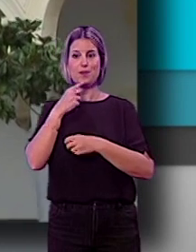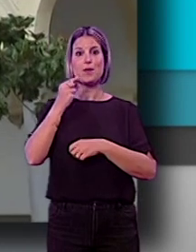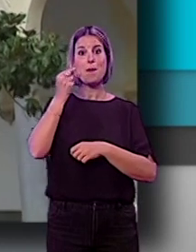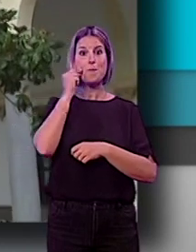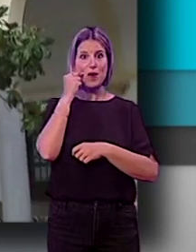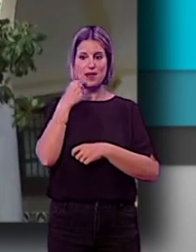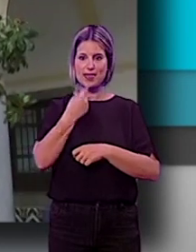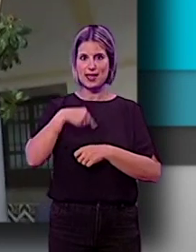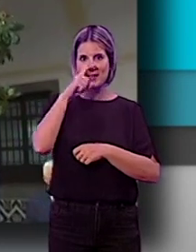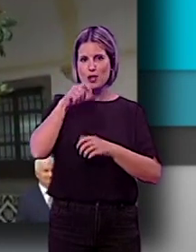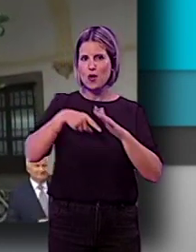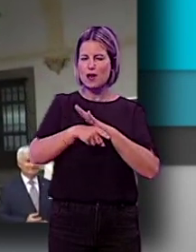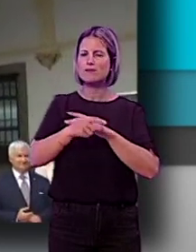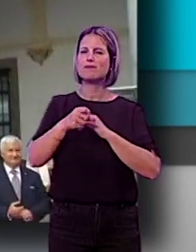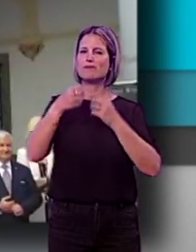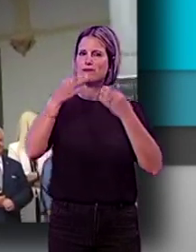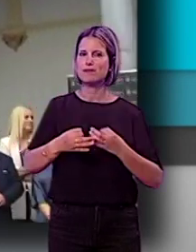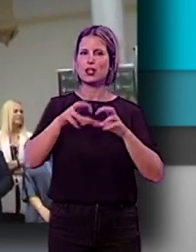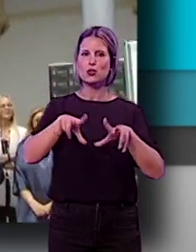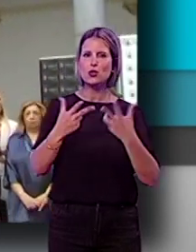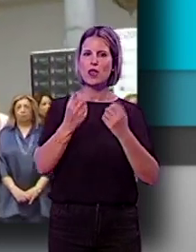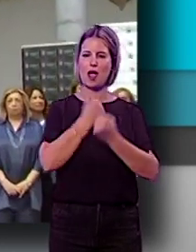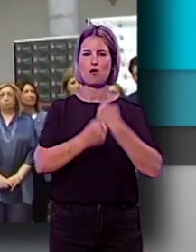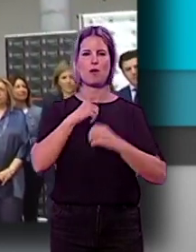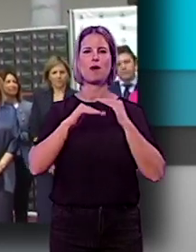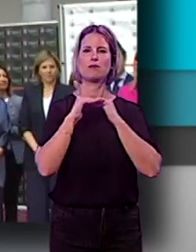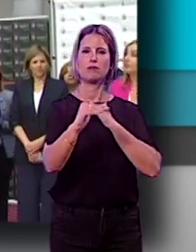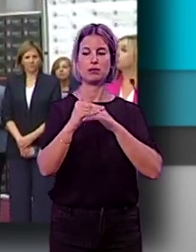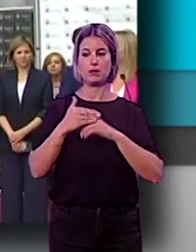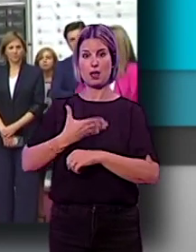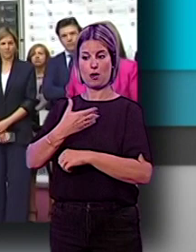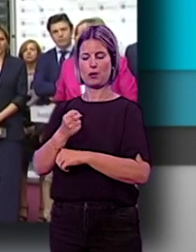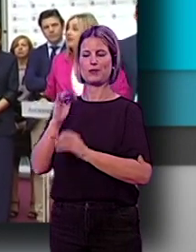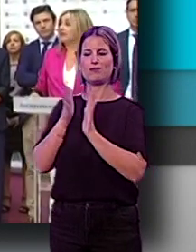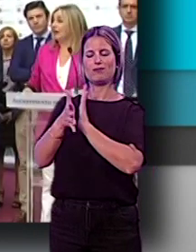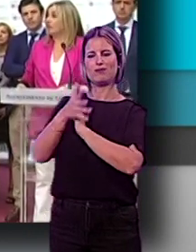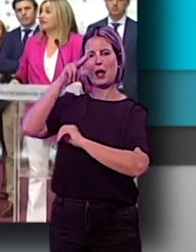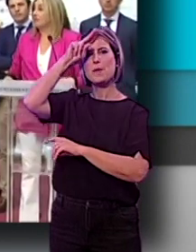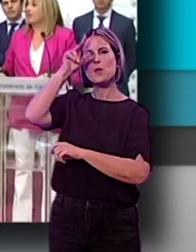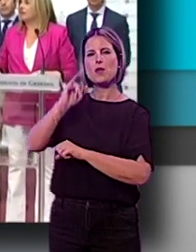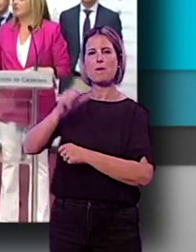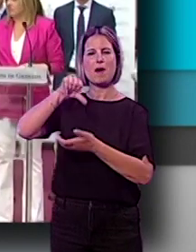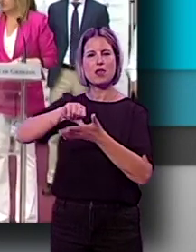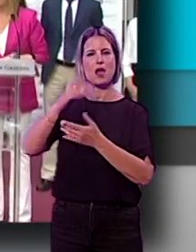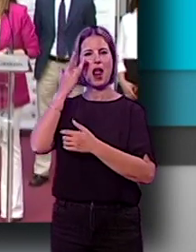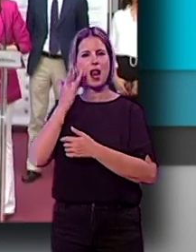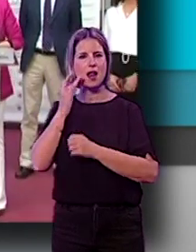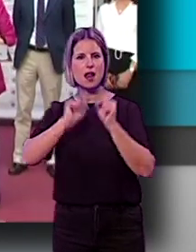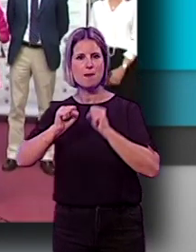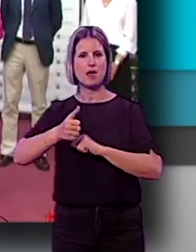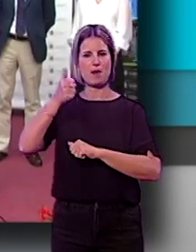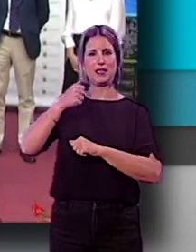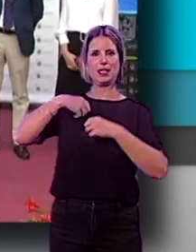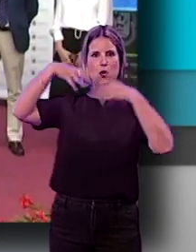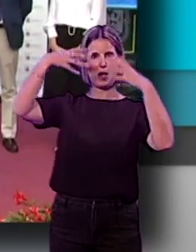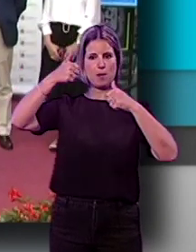con la gestión de este año se garantiza la estabilidad social y económica del ayuntamiento. Ha hablado de su preocupación por una ciudad más limpia, mejor iluminada y